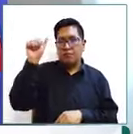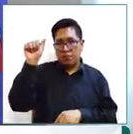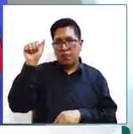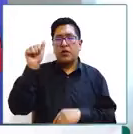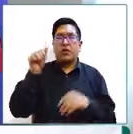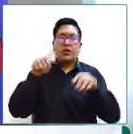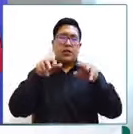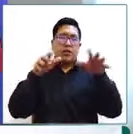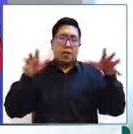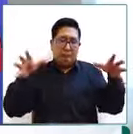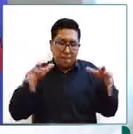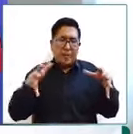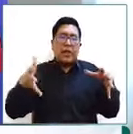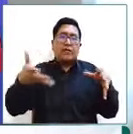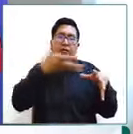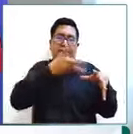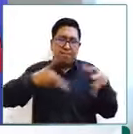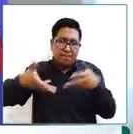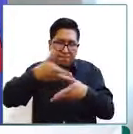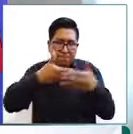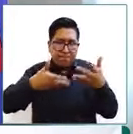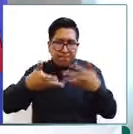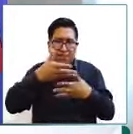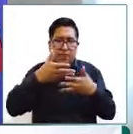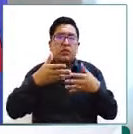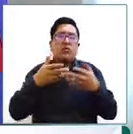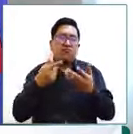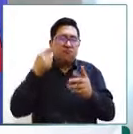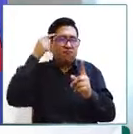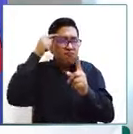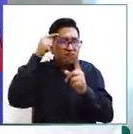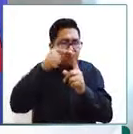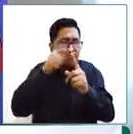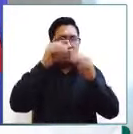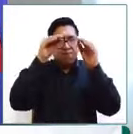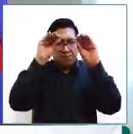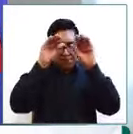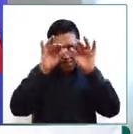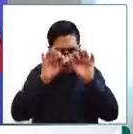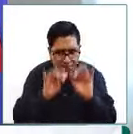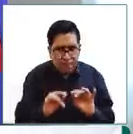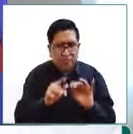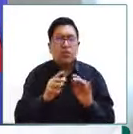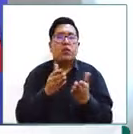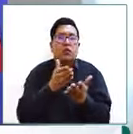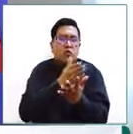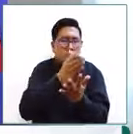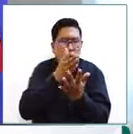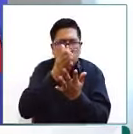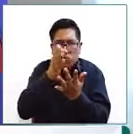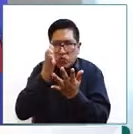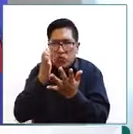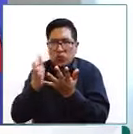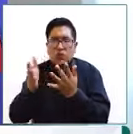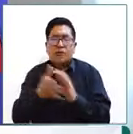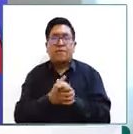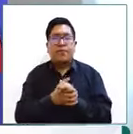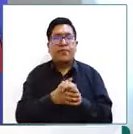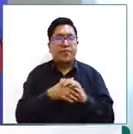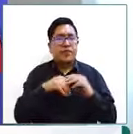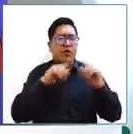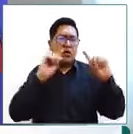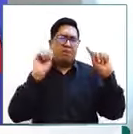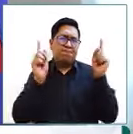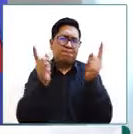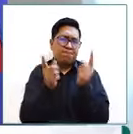denomina por el derecho a vivir en familia hemos considerado para la elaboración de esta ruta específica. Entonces, yo les muestro a muy grandes